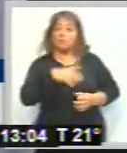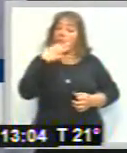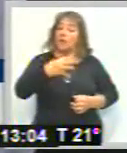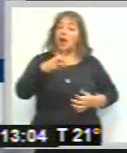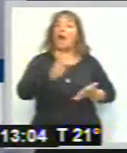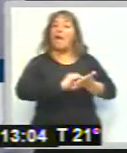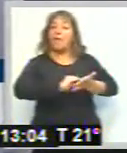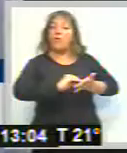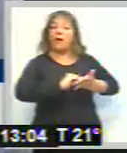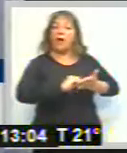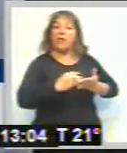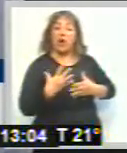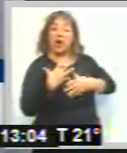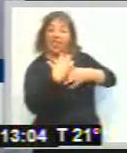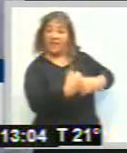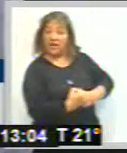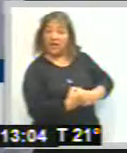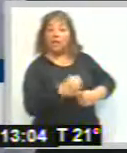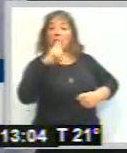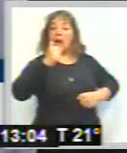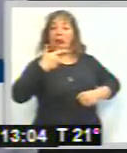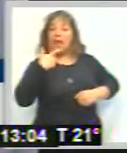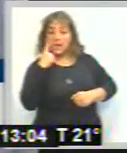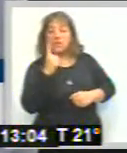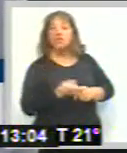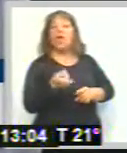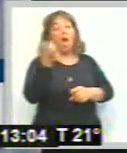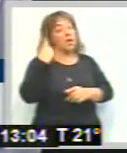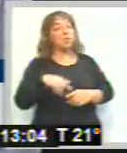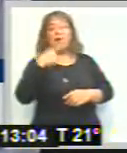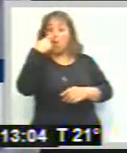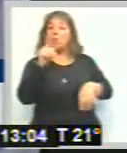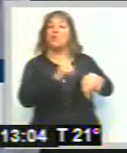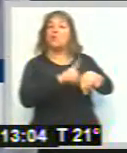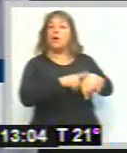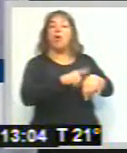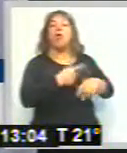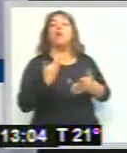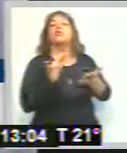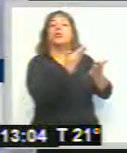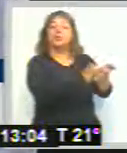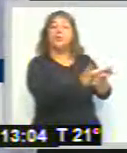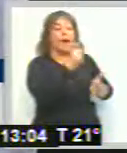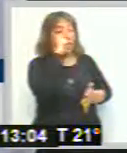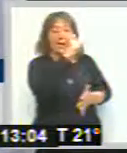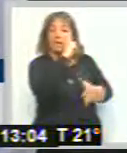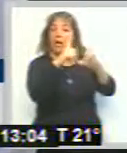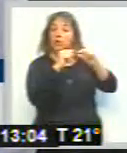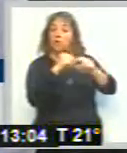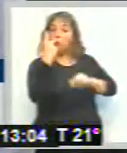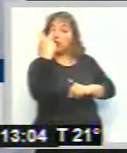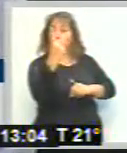representan al imputado Gustavo Lassi han presentado ayer a última hora un escrito solicitando que la sala 2 del tribunal de juicio